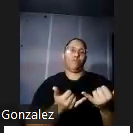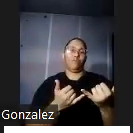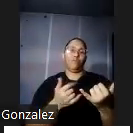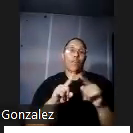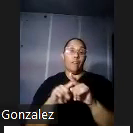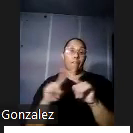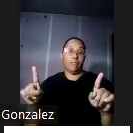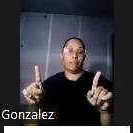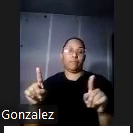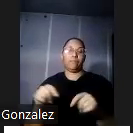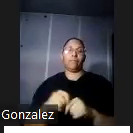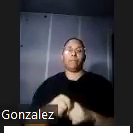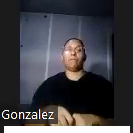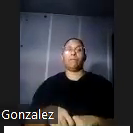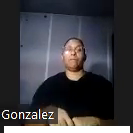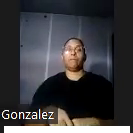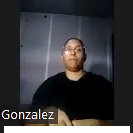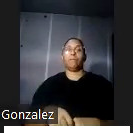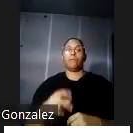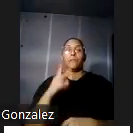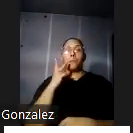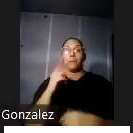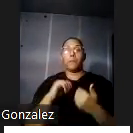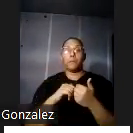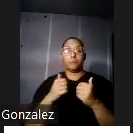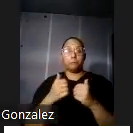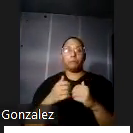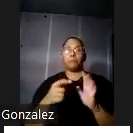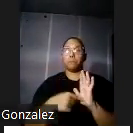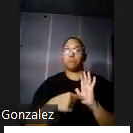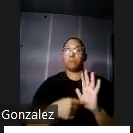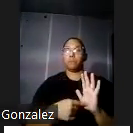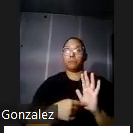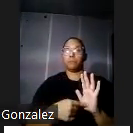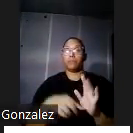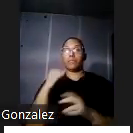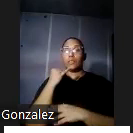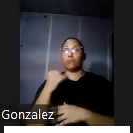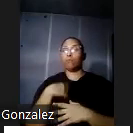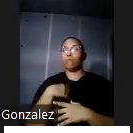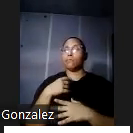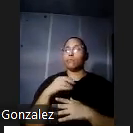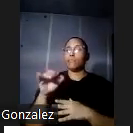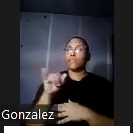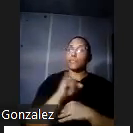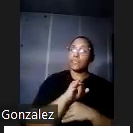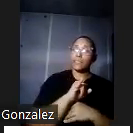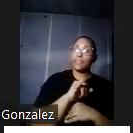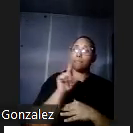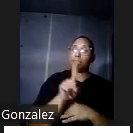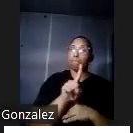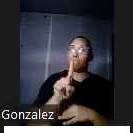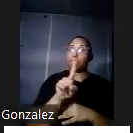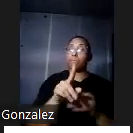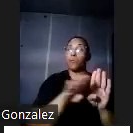en la parte posterior de la casa no sale la fotografía pero si nos moviéramos un poquito más hacia la izquierda por allá había un portón de